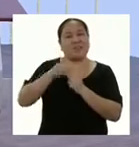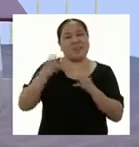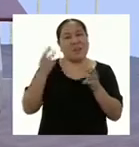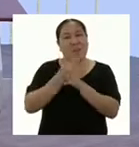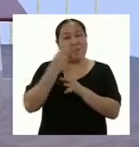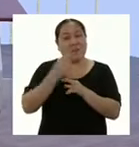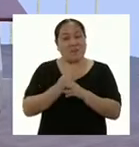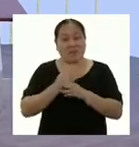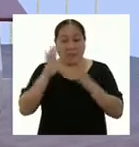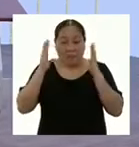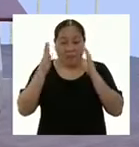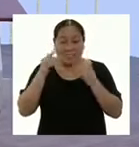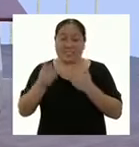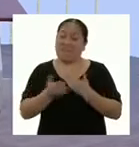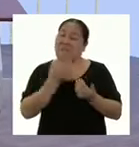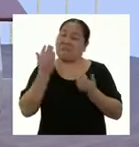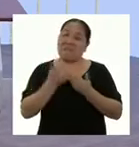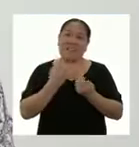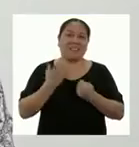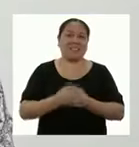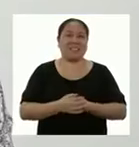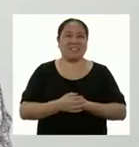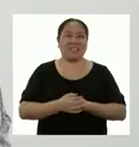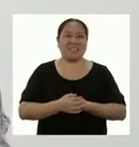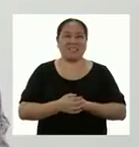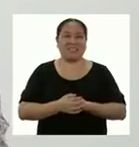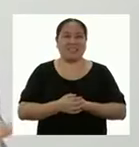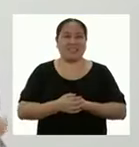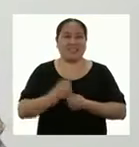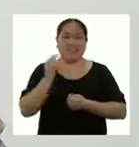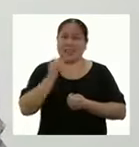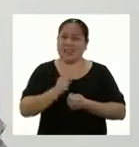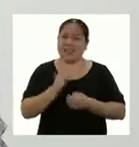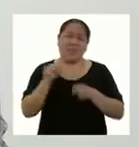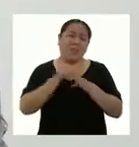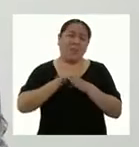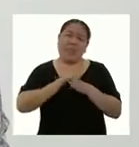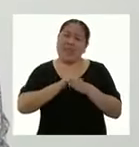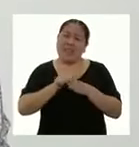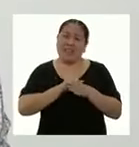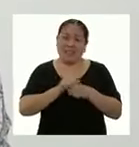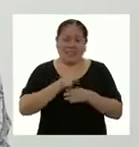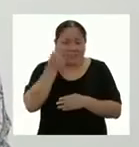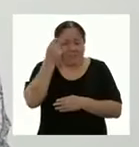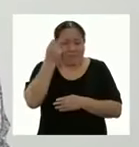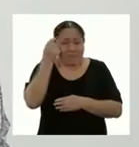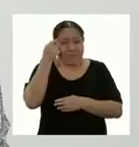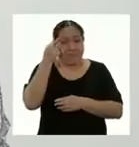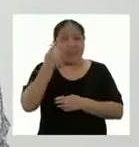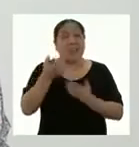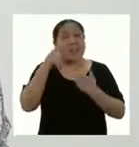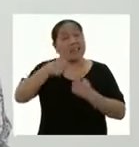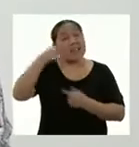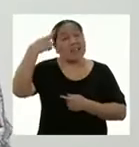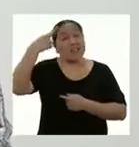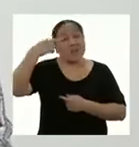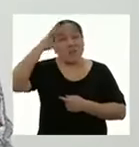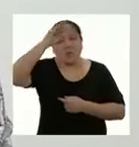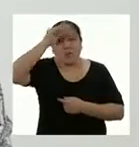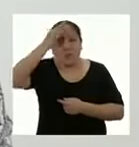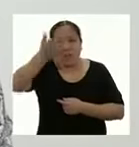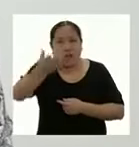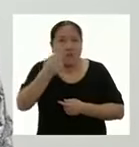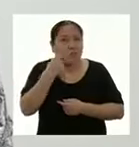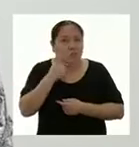matemáticas parezcan tan fáciles. Es pura lógica y práctica. Por eso, chicas y chicos, sigan